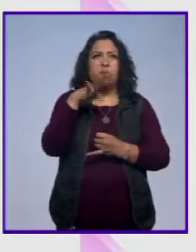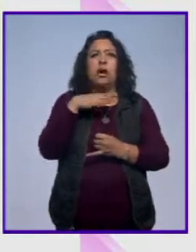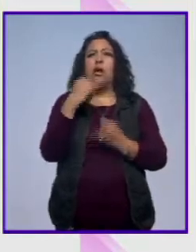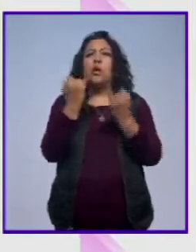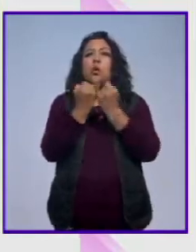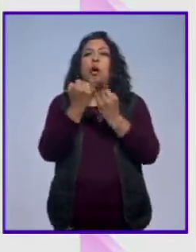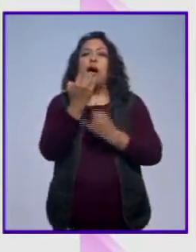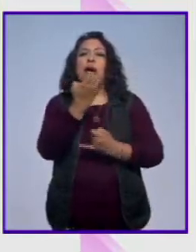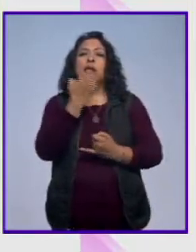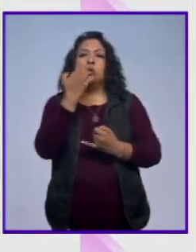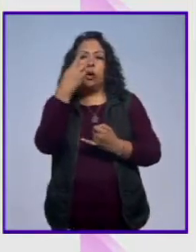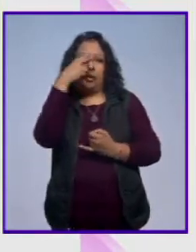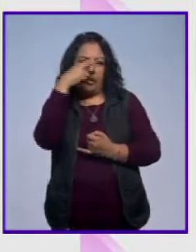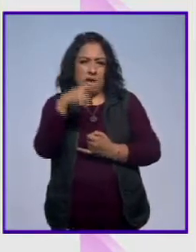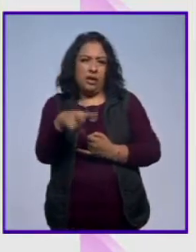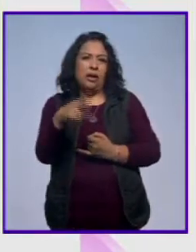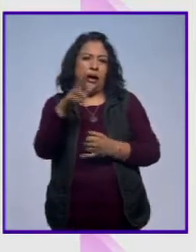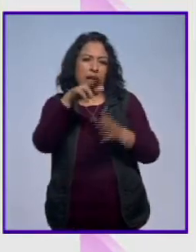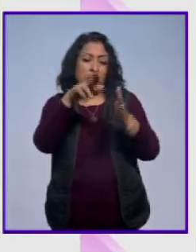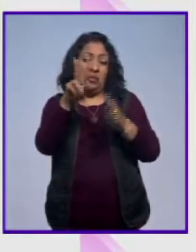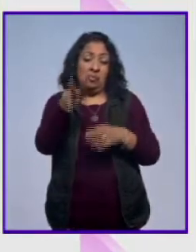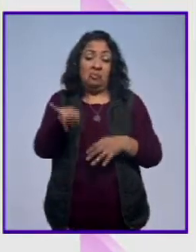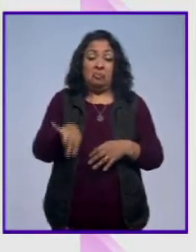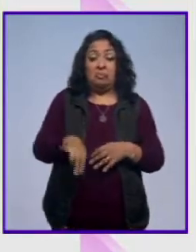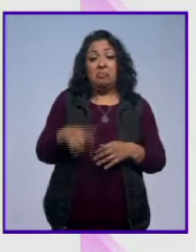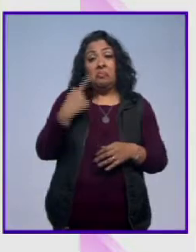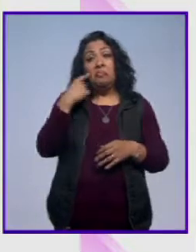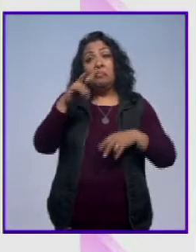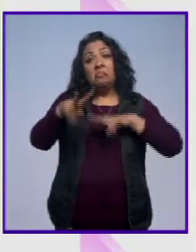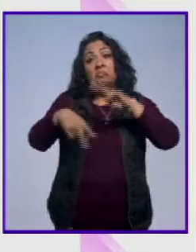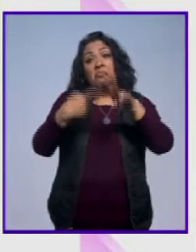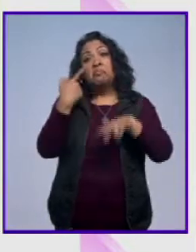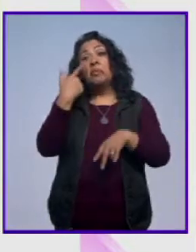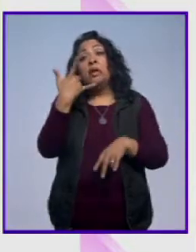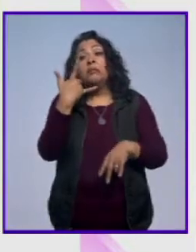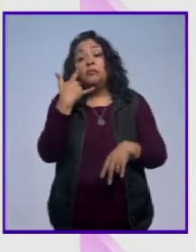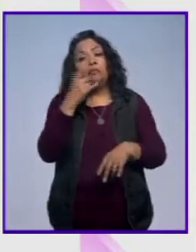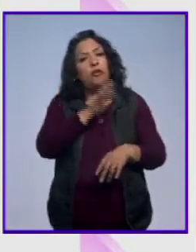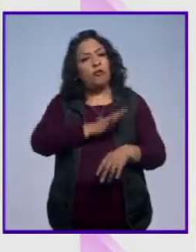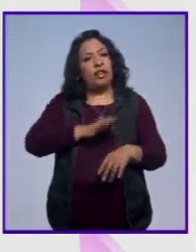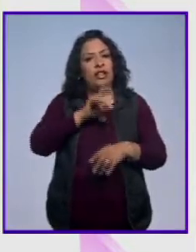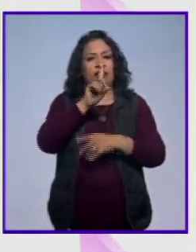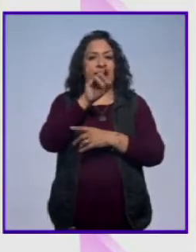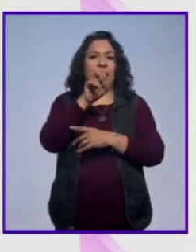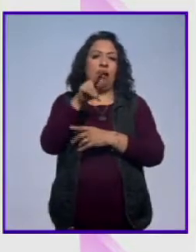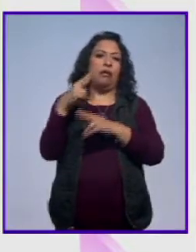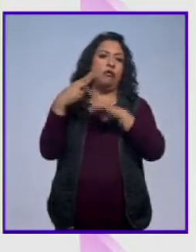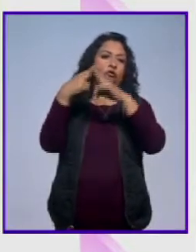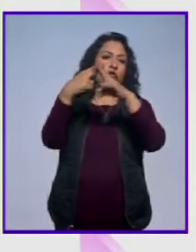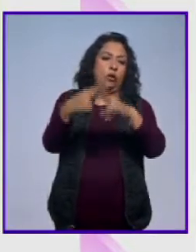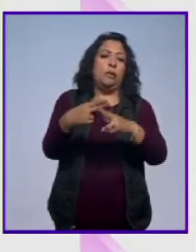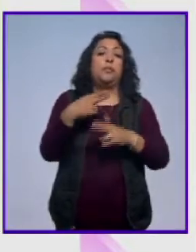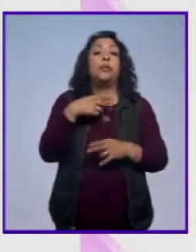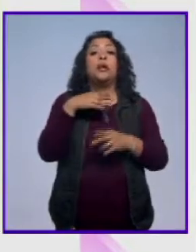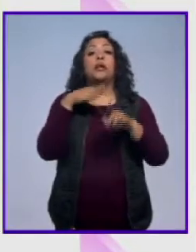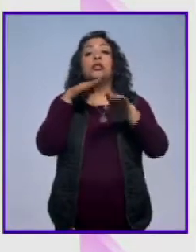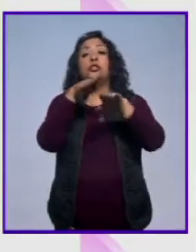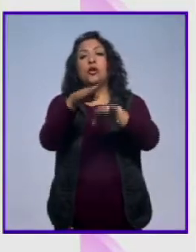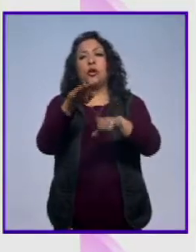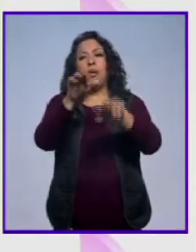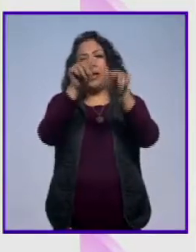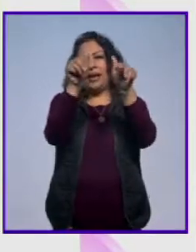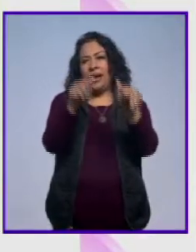Escuela Mexicana de Pintura, por ejemplo. Es interesante, que nos une vuelta y muchas felicidades a Daniel por este aniversario. Y a propósito de arte